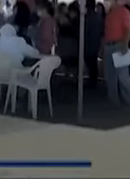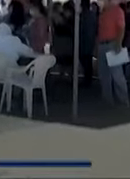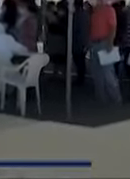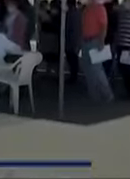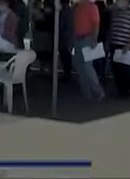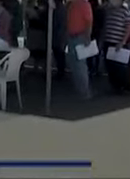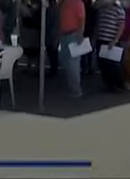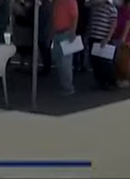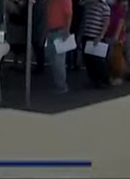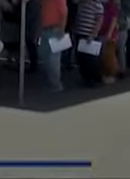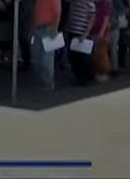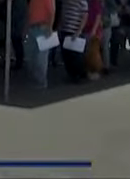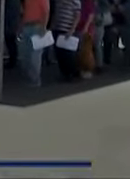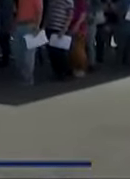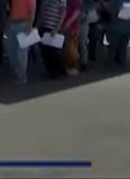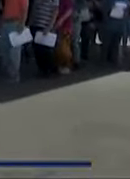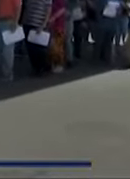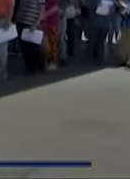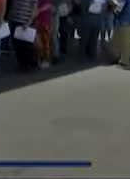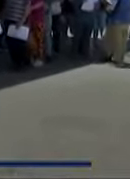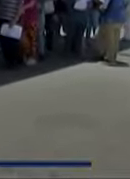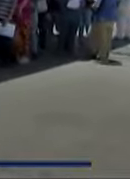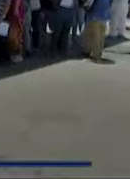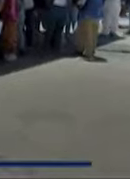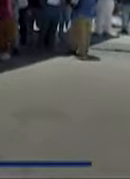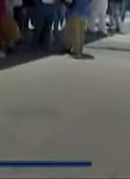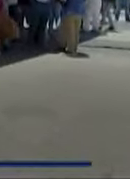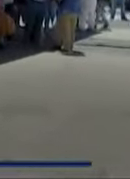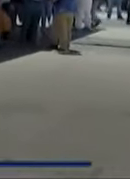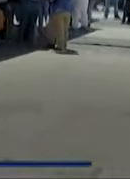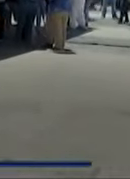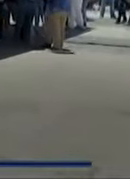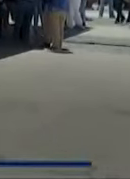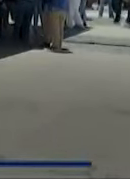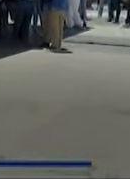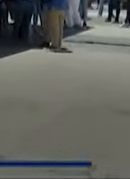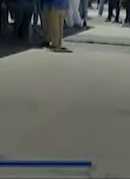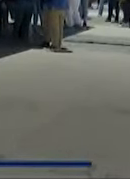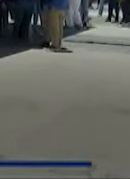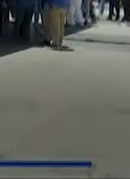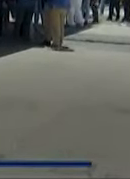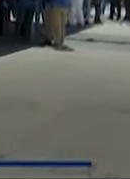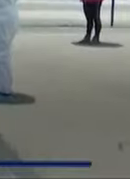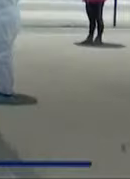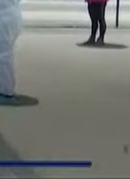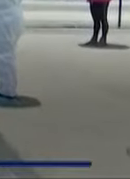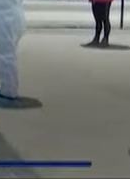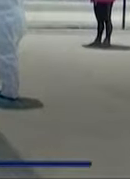Número de casos positivos a COVID-19 sigue creciendo en centros en los que se practican hisopados